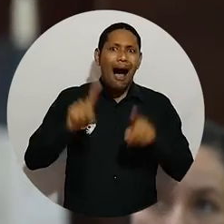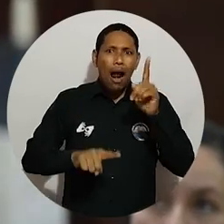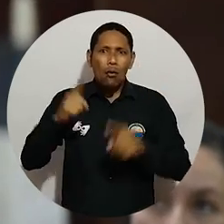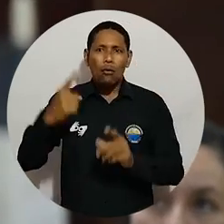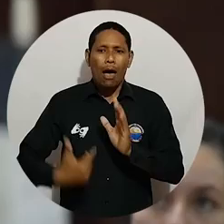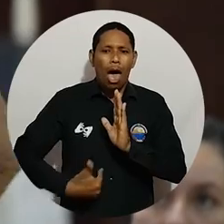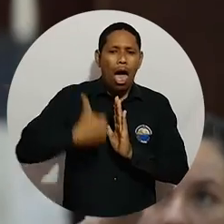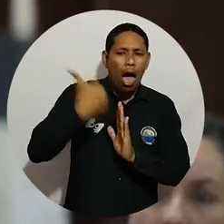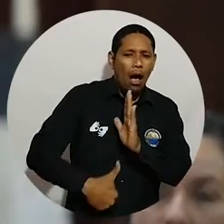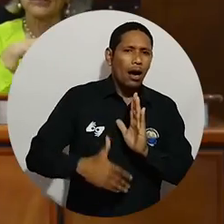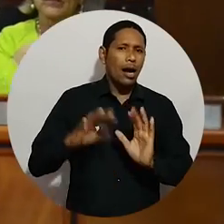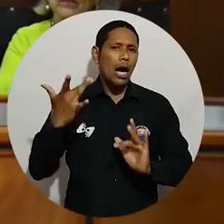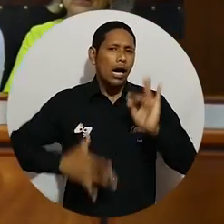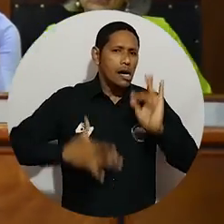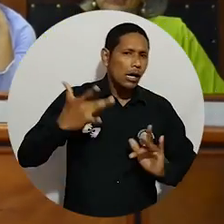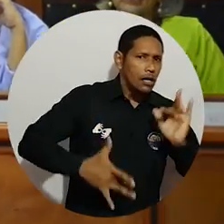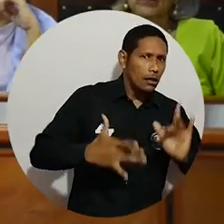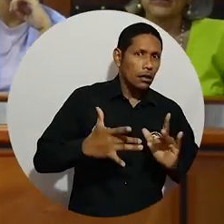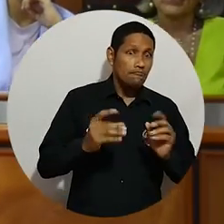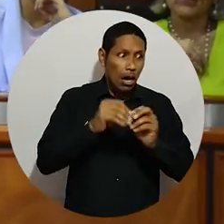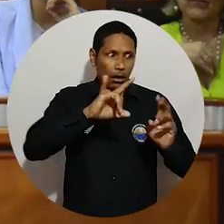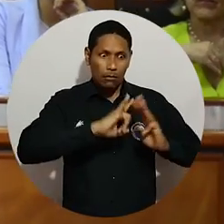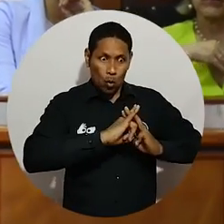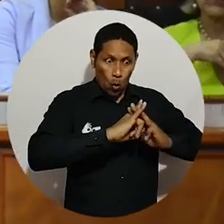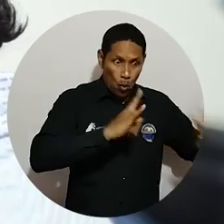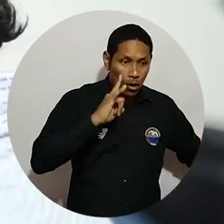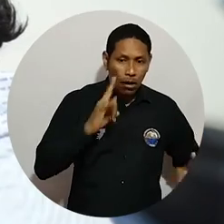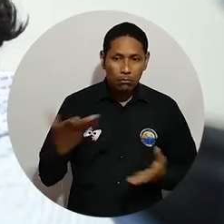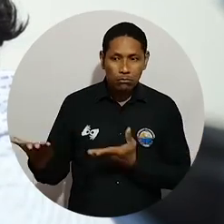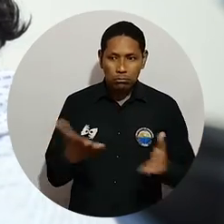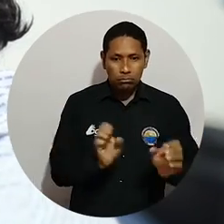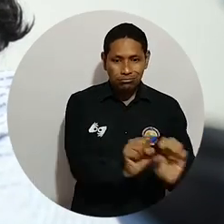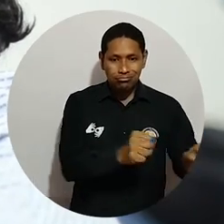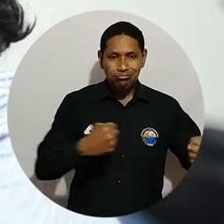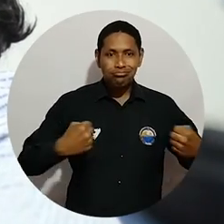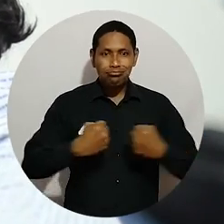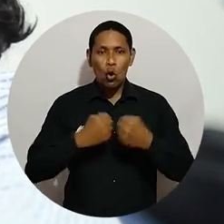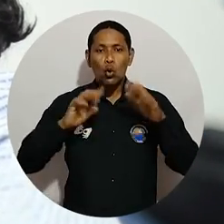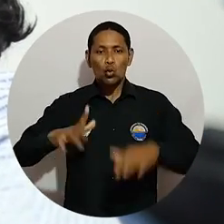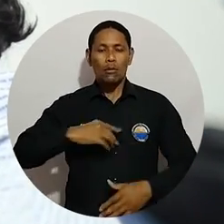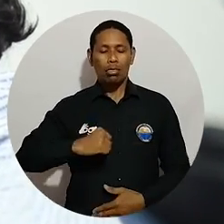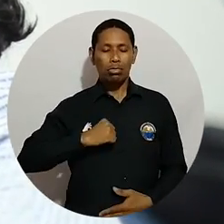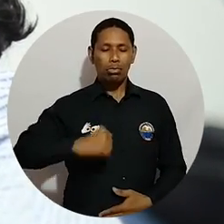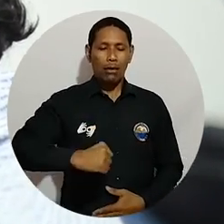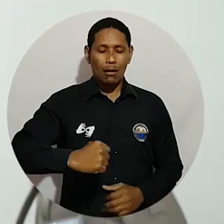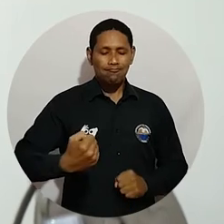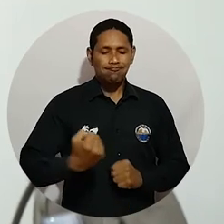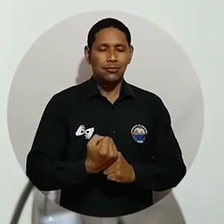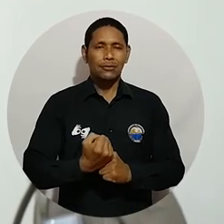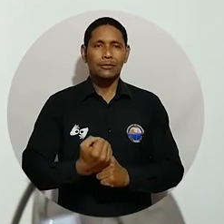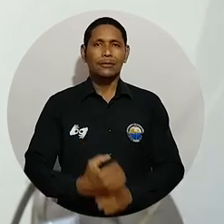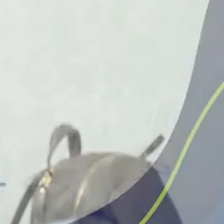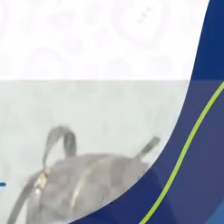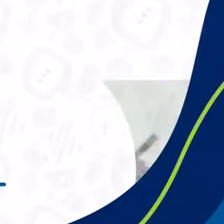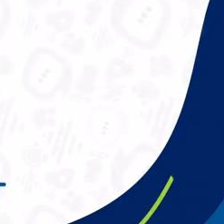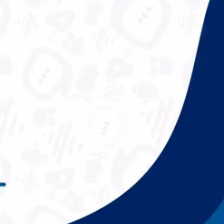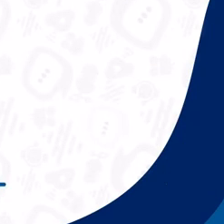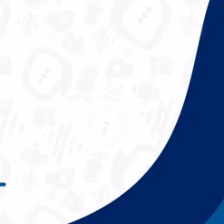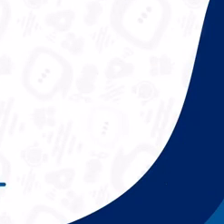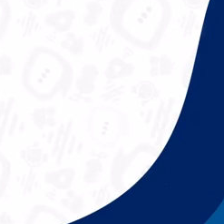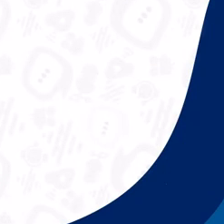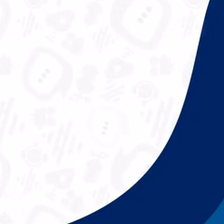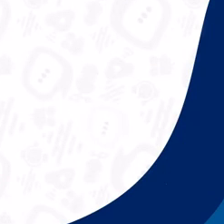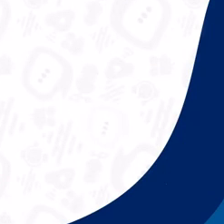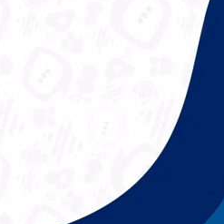entre la irregularidad y la ilegalidad y que además encuentren en Uni Magdalena un aliado para el ejercicio de sus derechos.